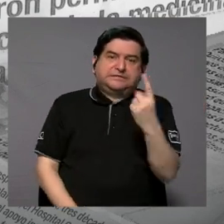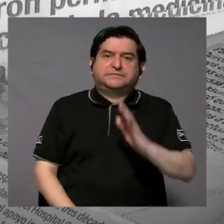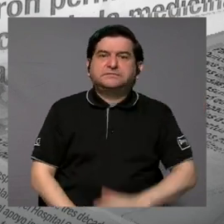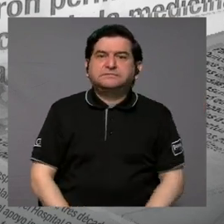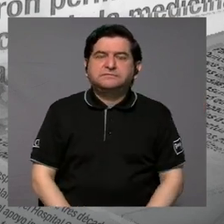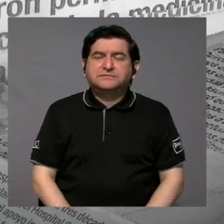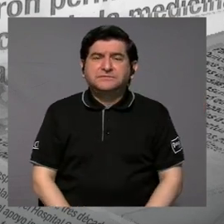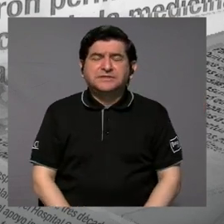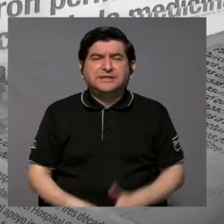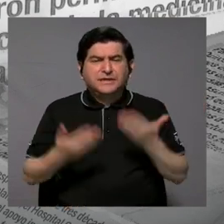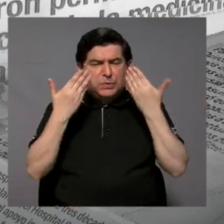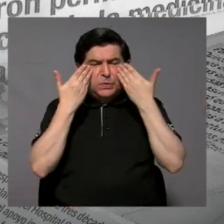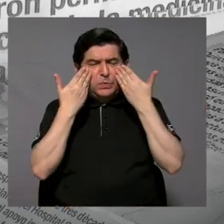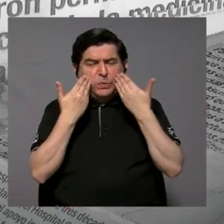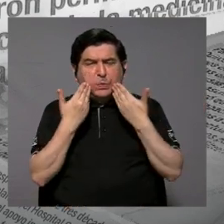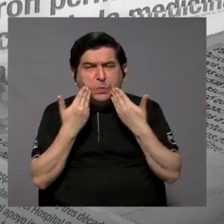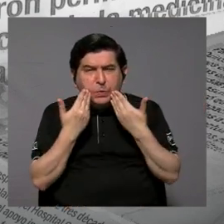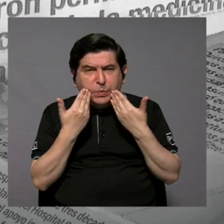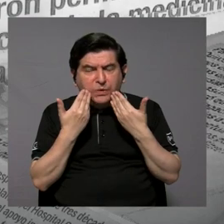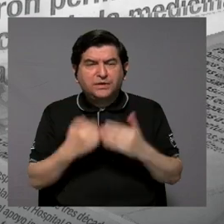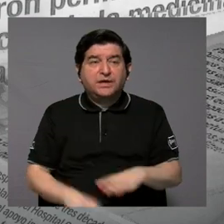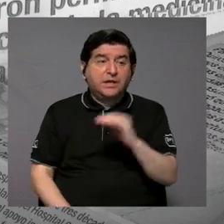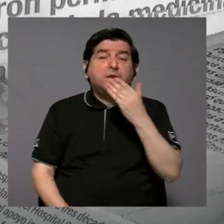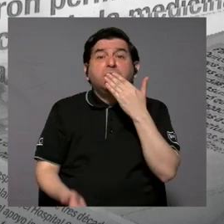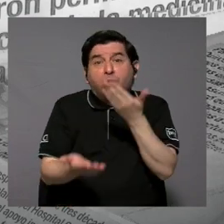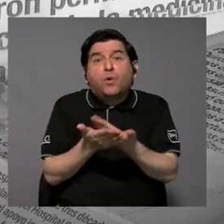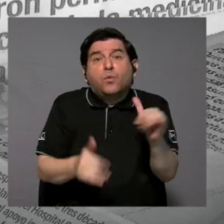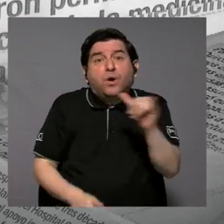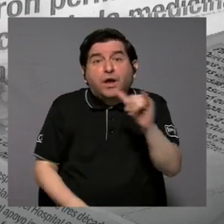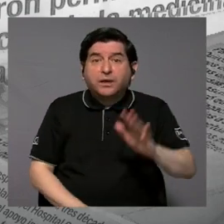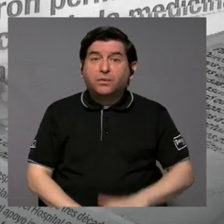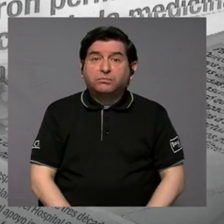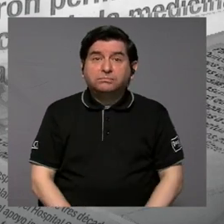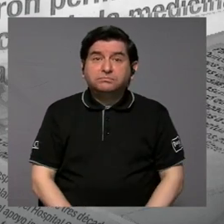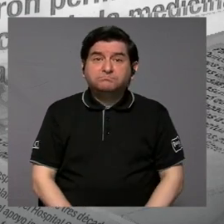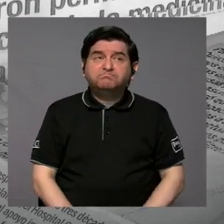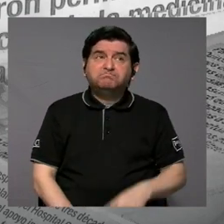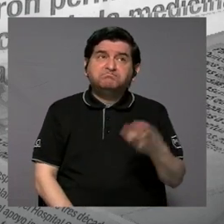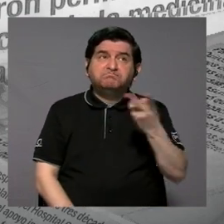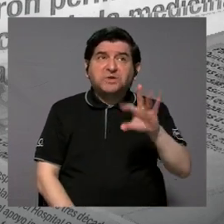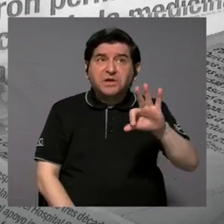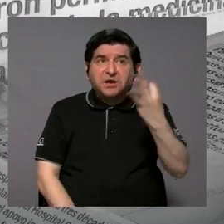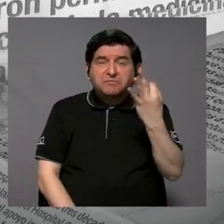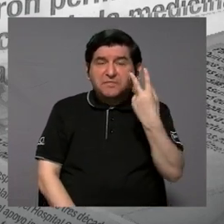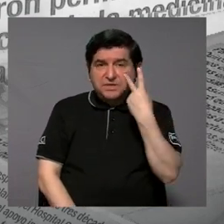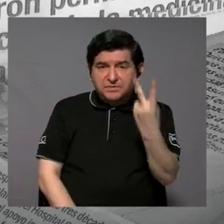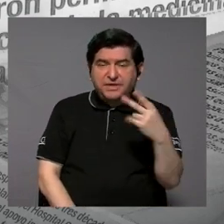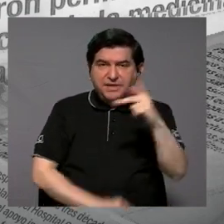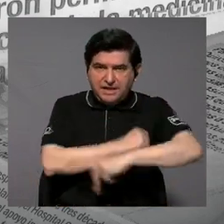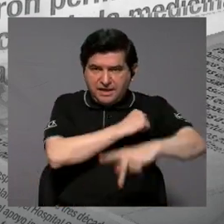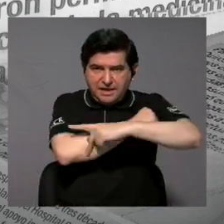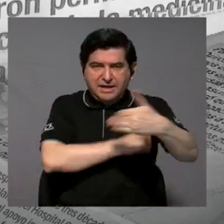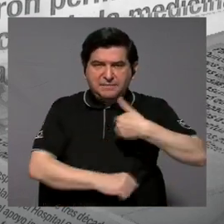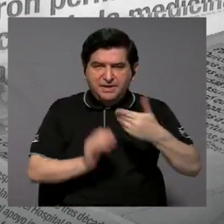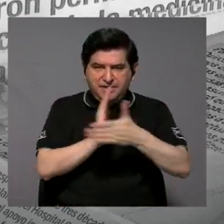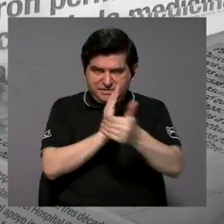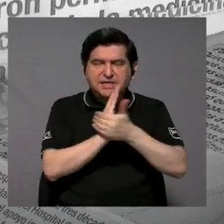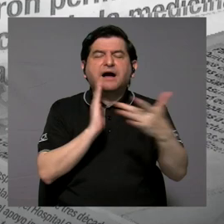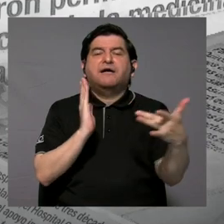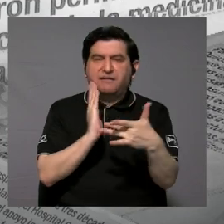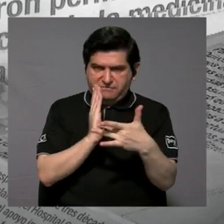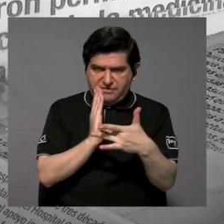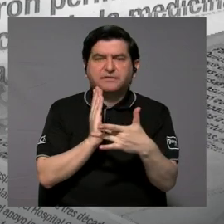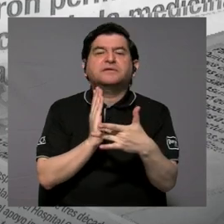Entonces, lo triste, ¿verdad? Y bueno, lo triste y lo bueno también, porque se puede ver de las dos maneras, es que en este país tenemos capacidad